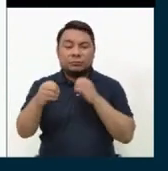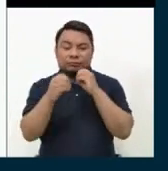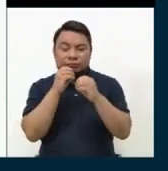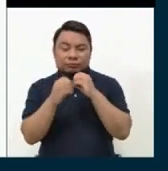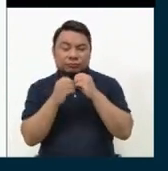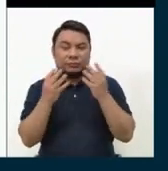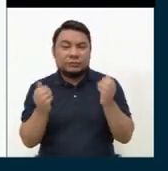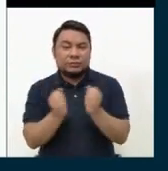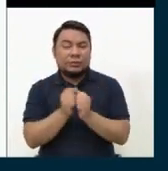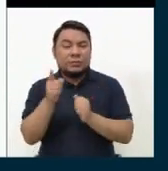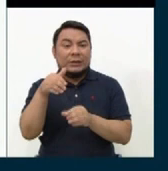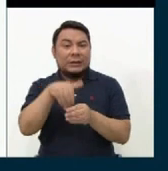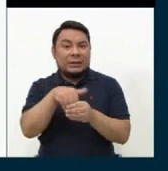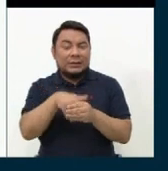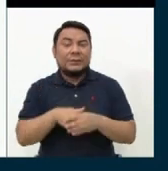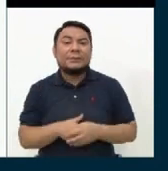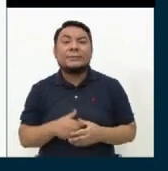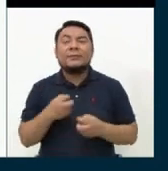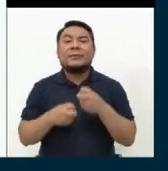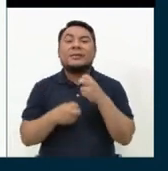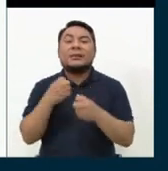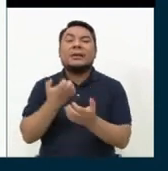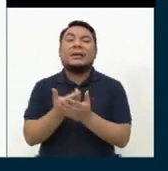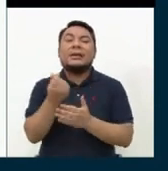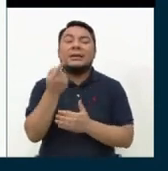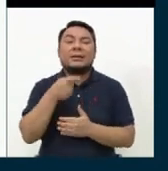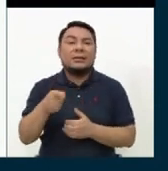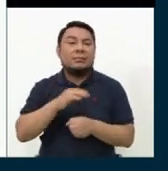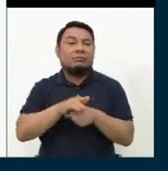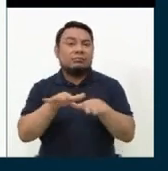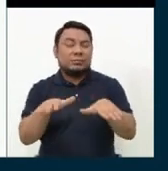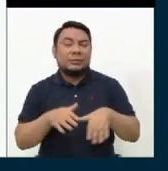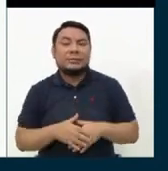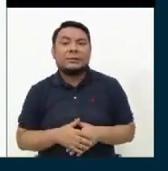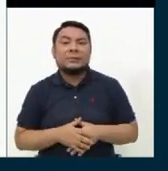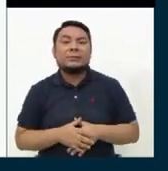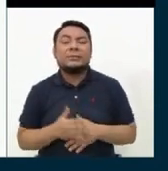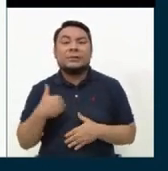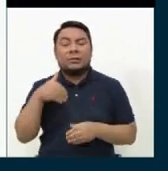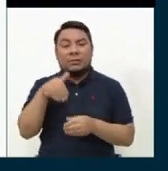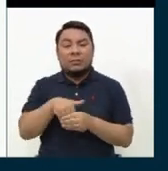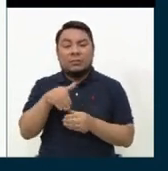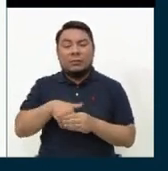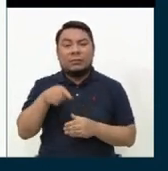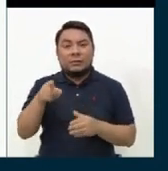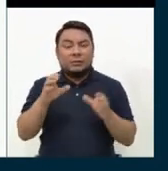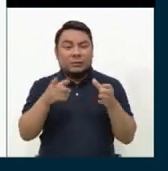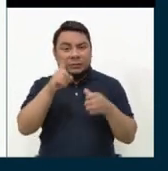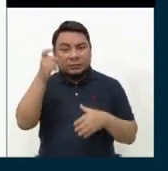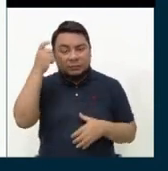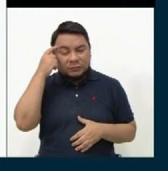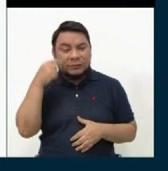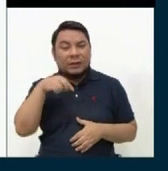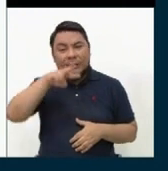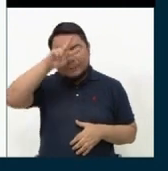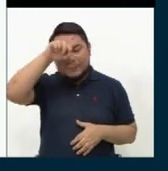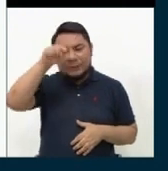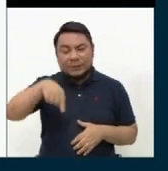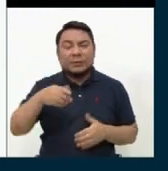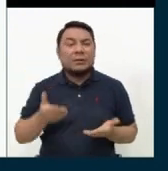justamente con elecciones y crisis económica debido a la pandemia. Votar por el Partido Nacionalista Peruano es